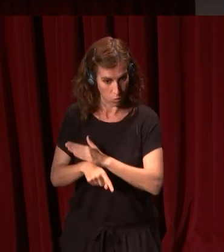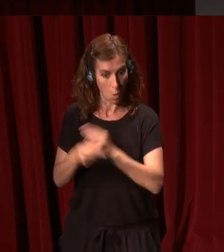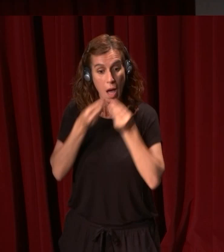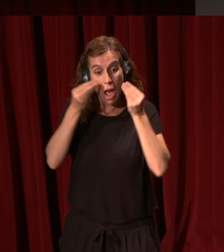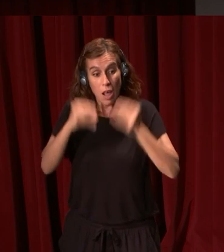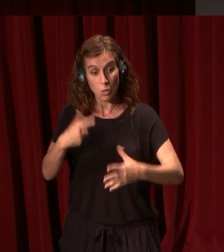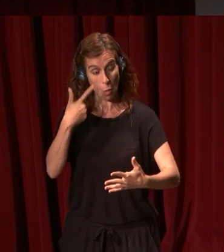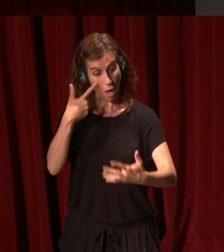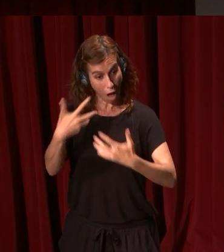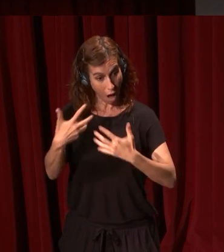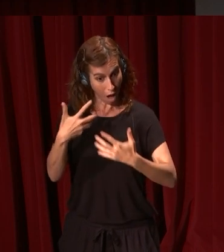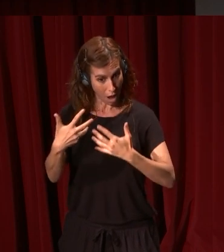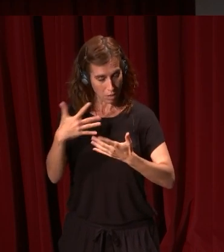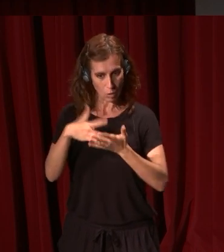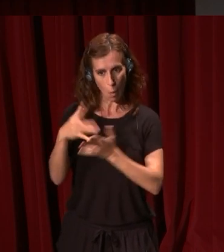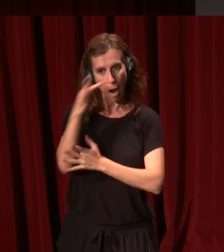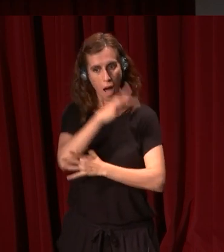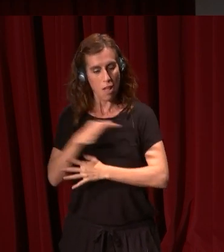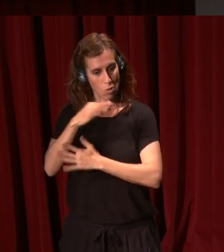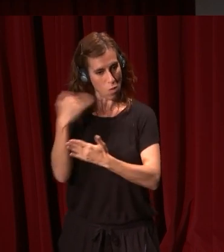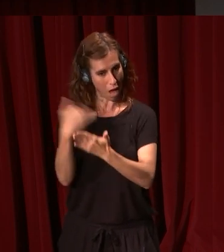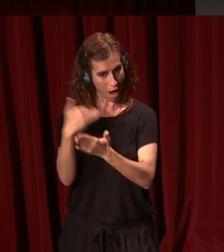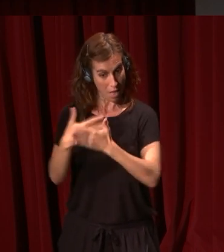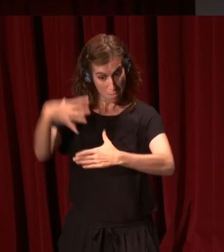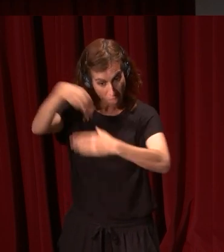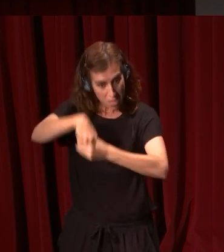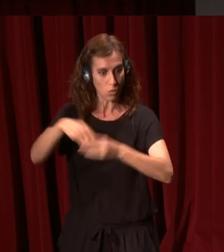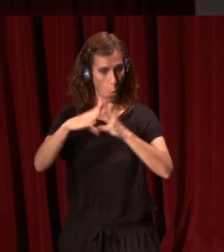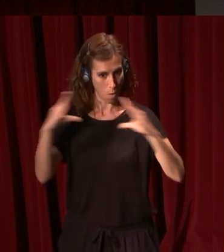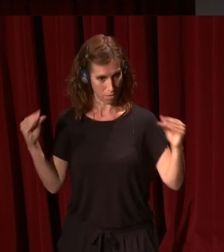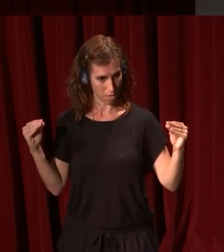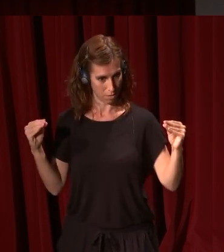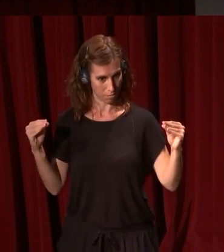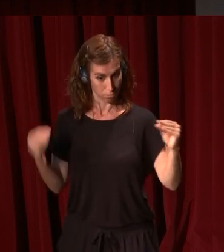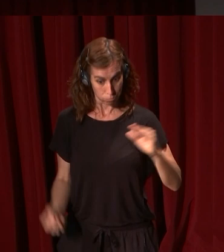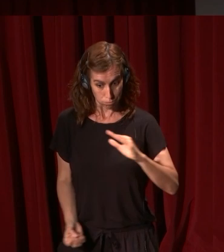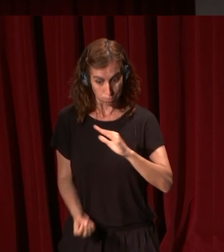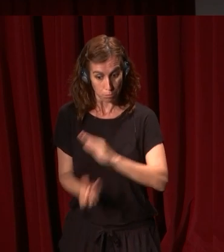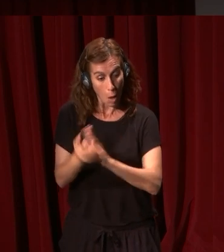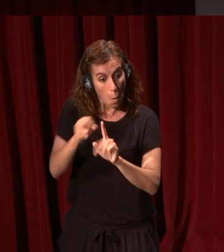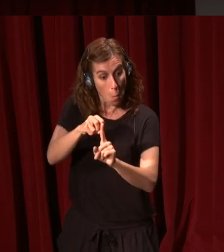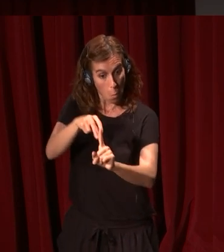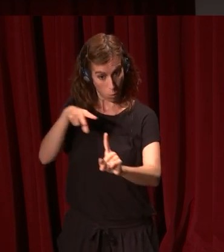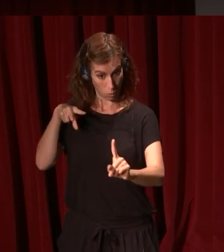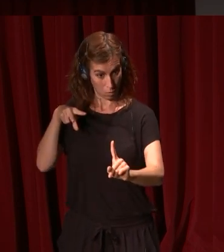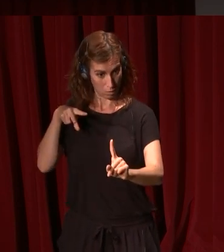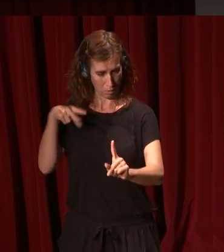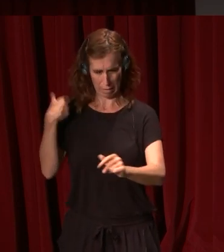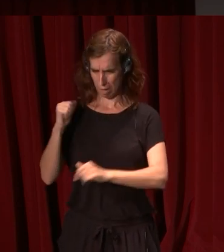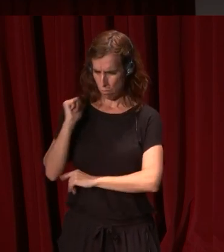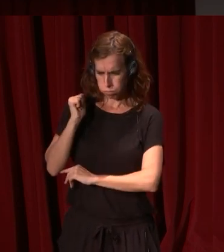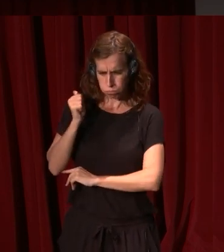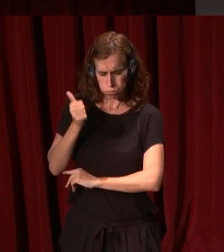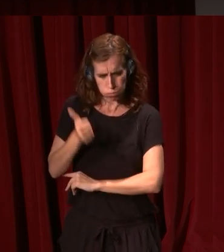en el sentido moderno de la palabra, como una disciplina académica que estaba en las universidades, de la que surge el punto de vista que ha dominado durante ya mucho